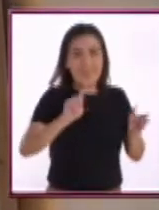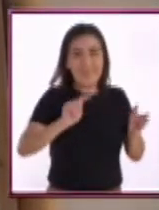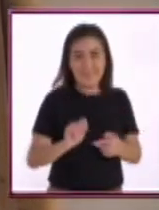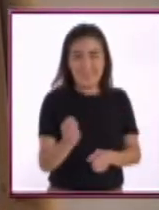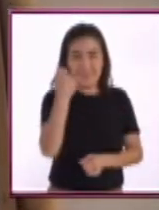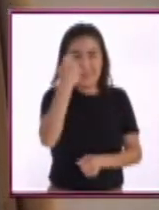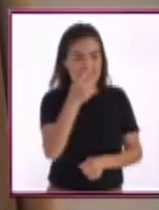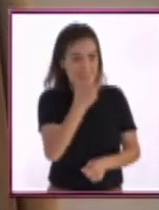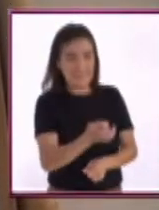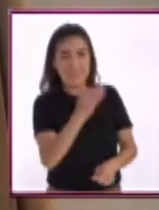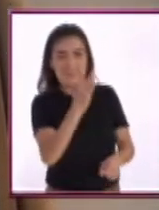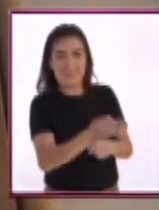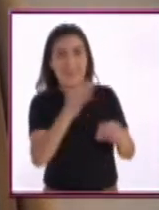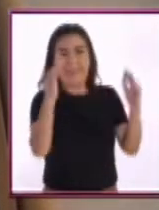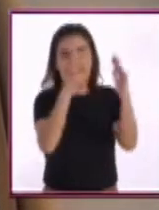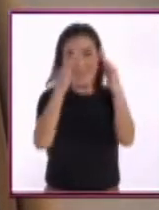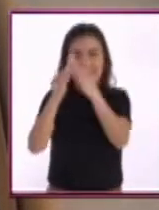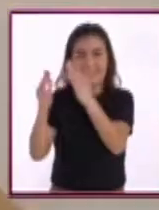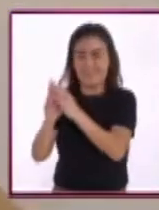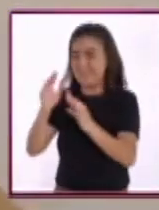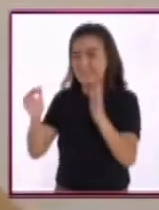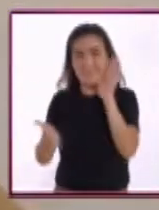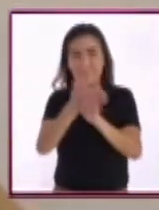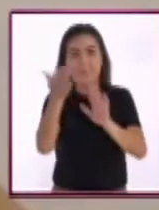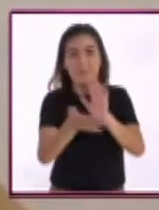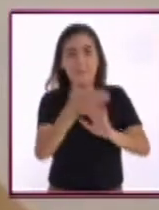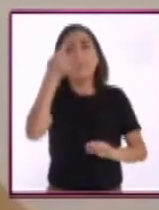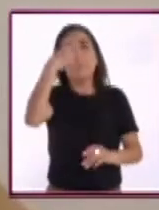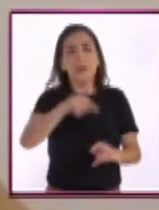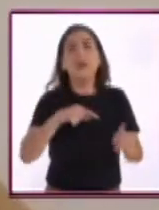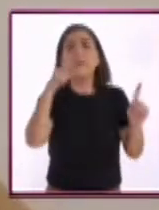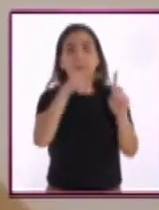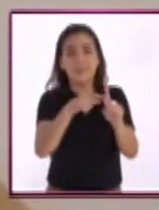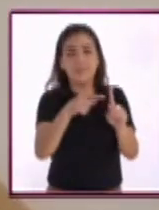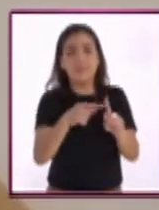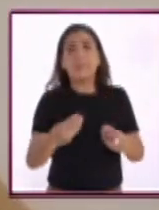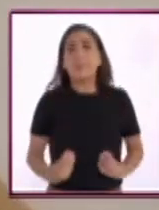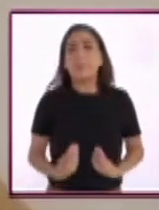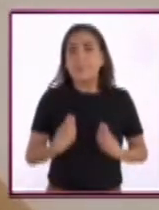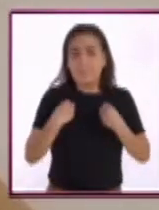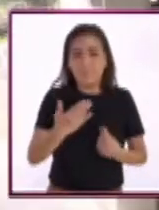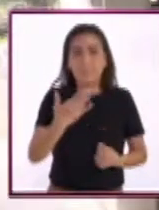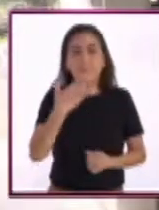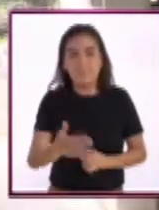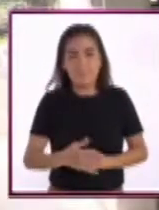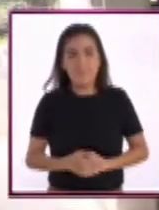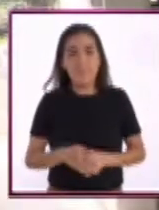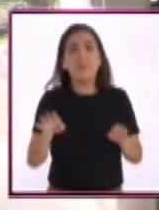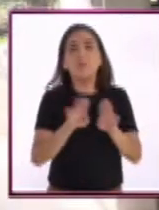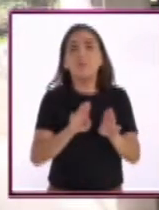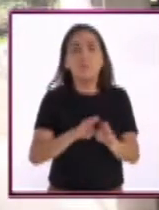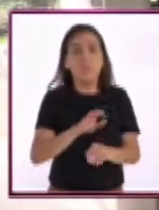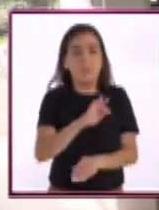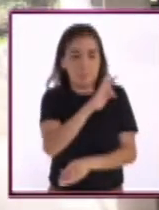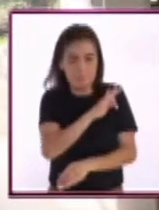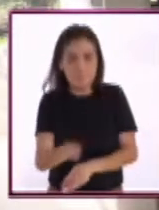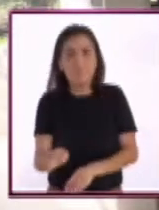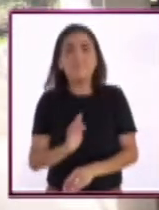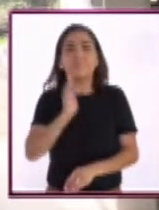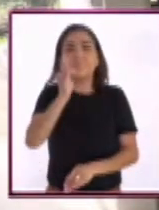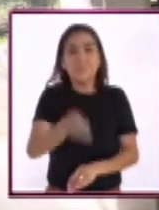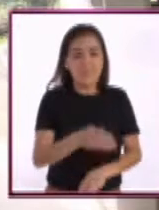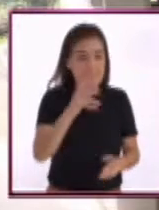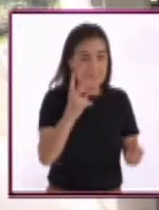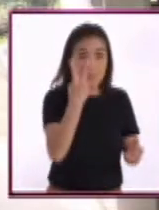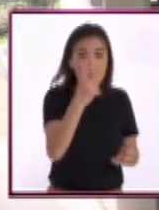este tipo de tecnología que estamos aplicando en estas casas, somos capaces o este tipo de vivienda es capaz o sería capaz de